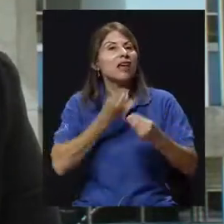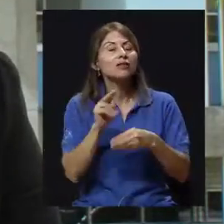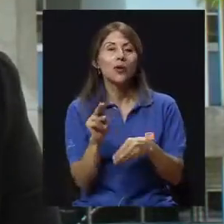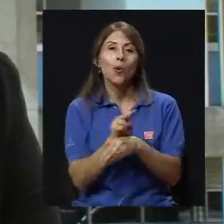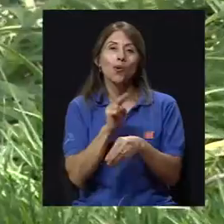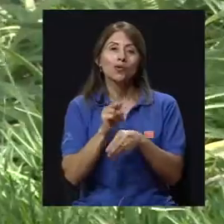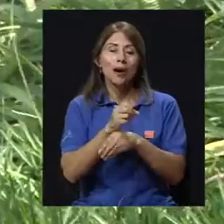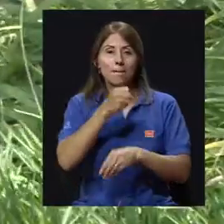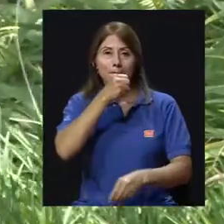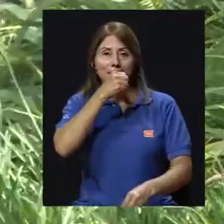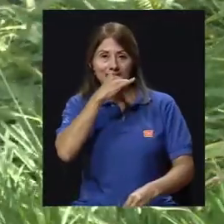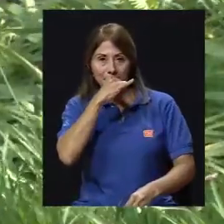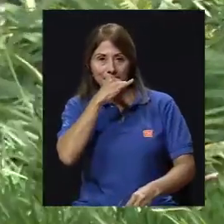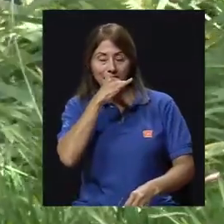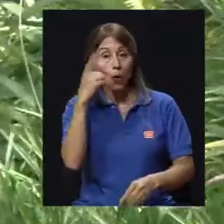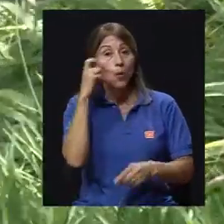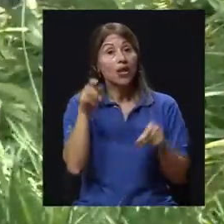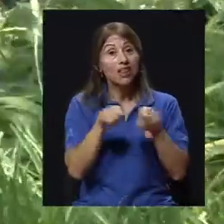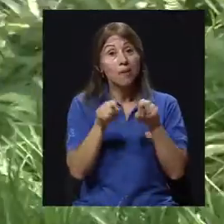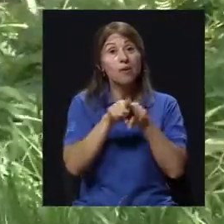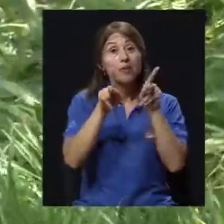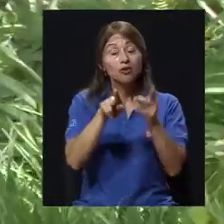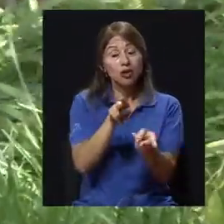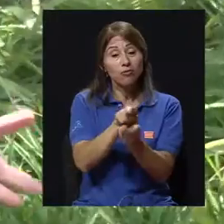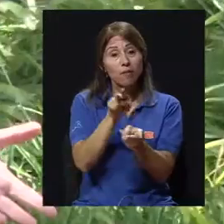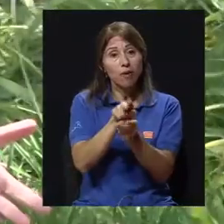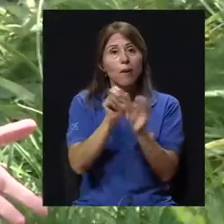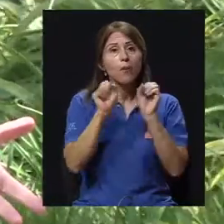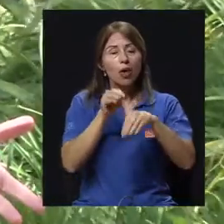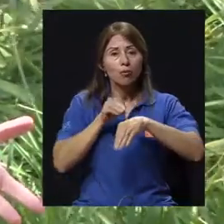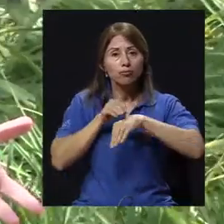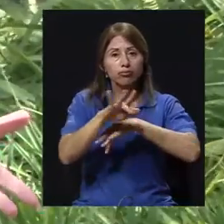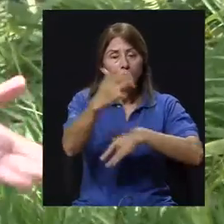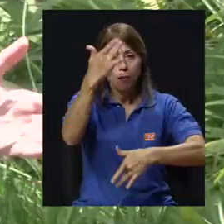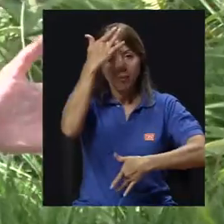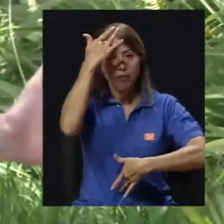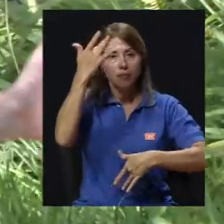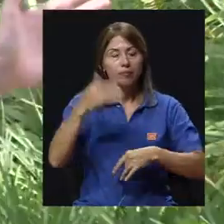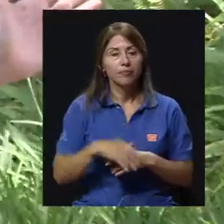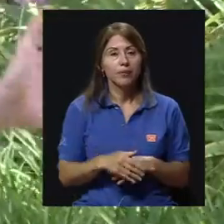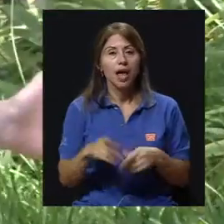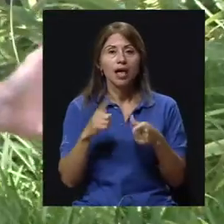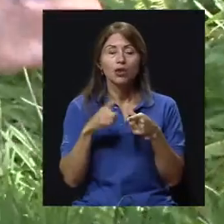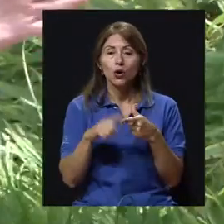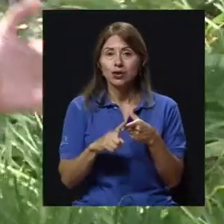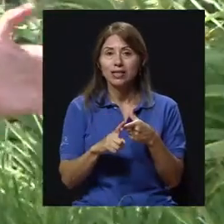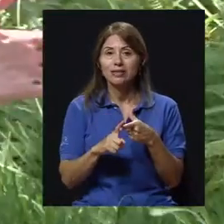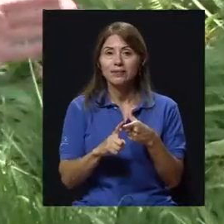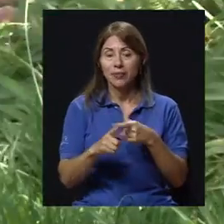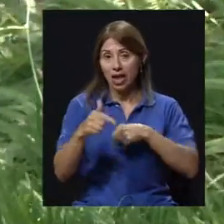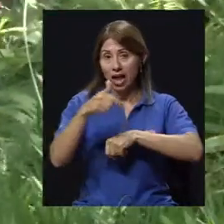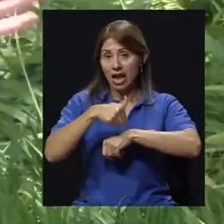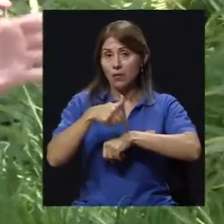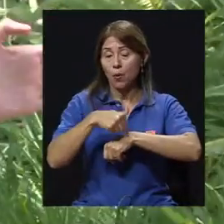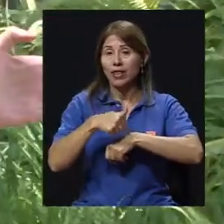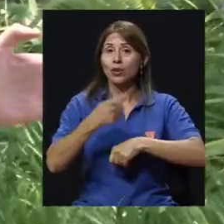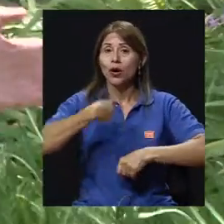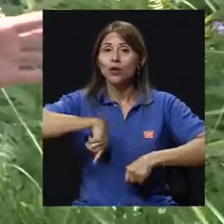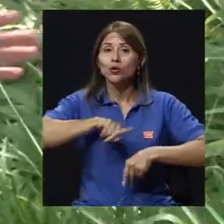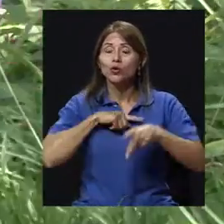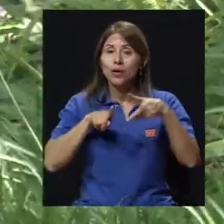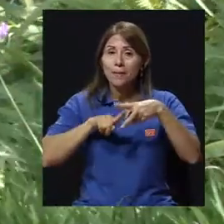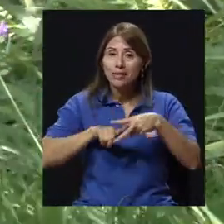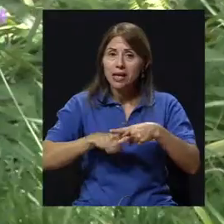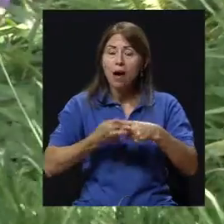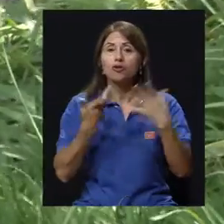también hay contaminación a través del contacto sexual. Entonces, en el momento que comenzamos a